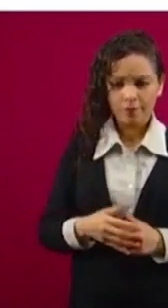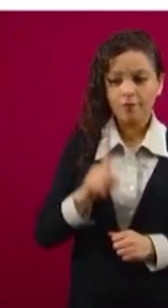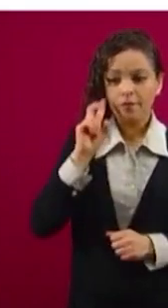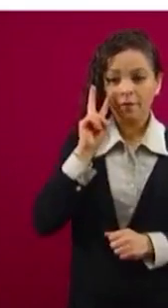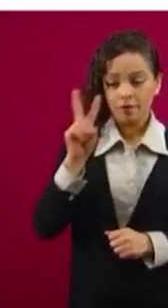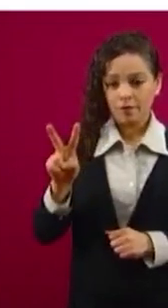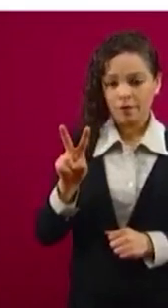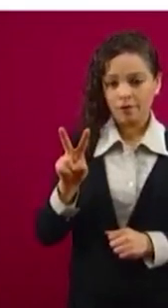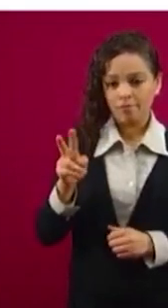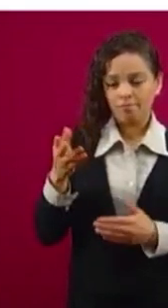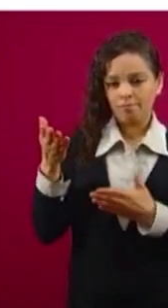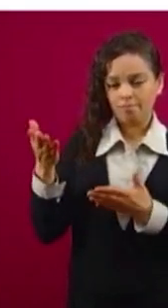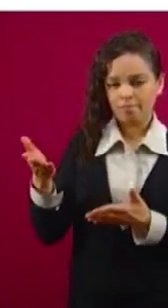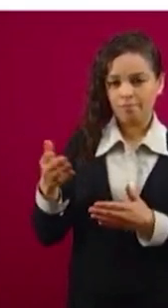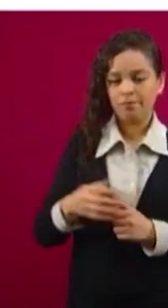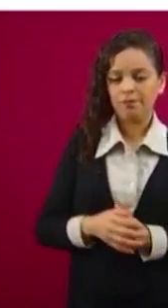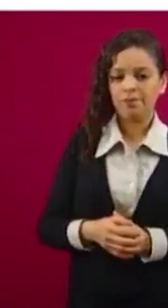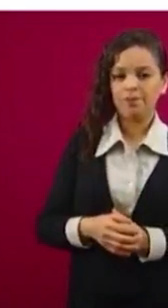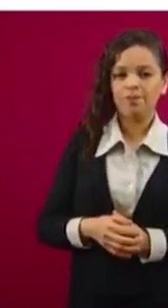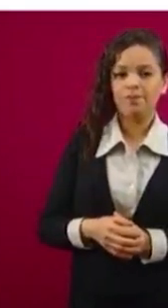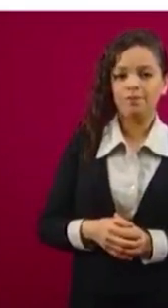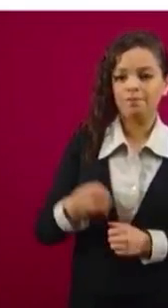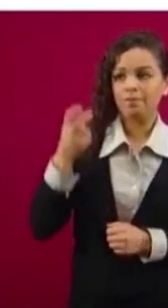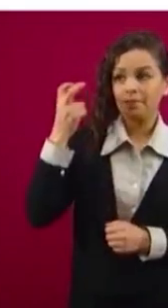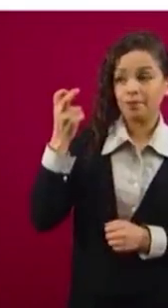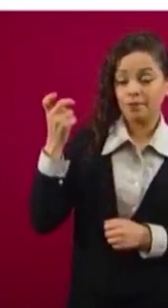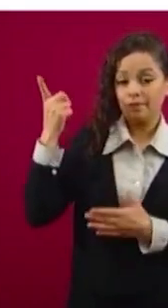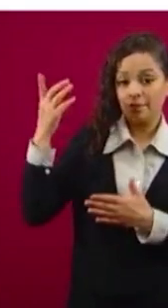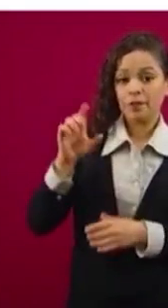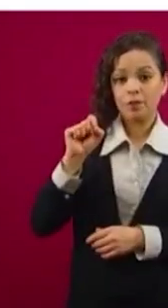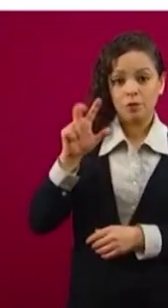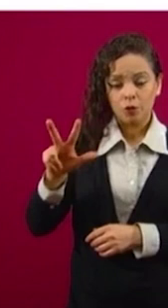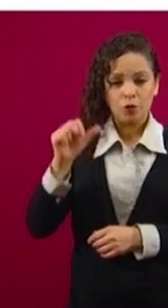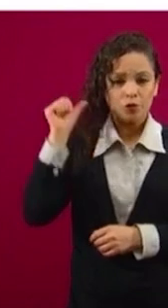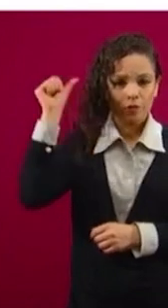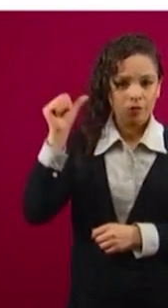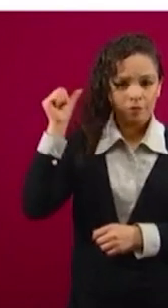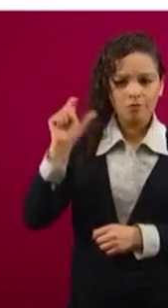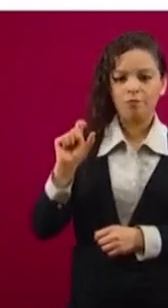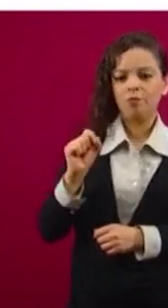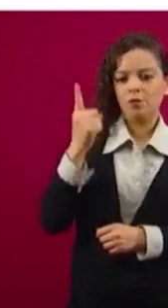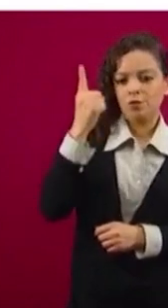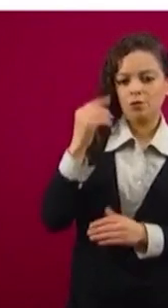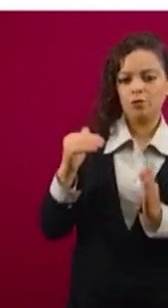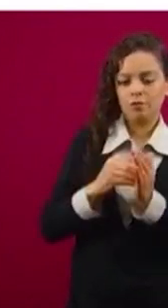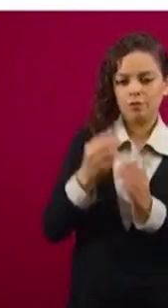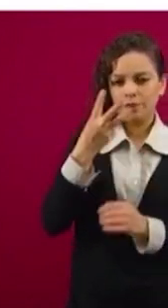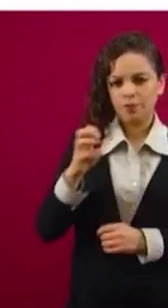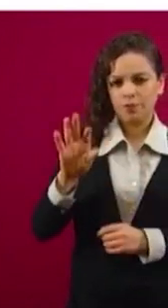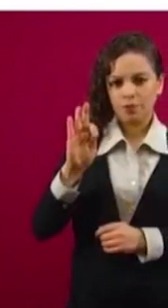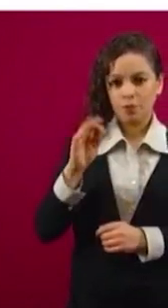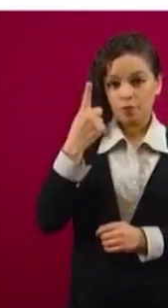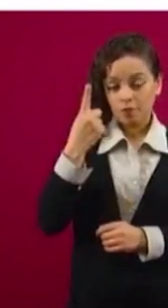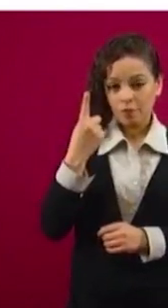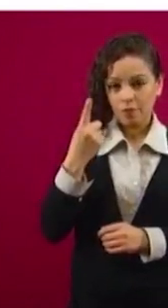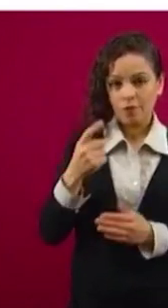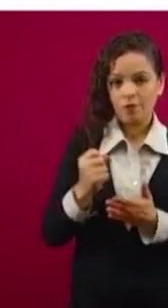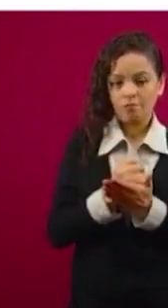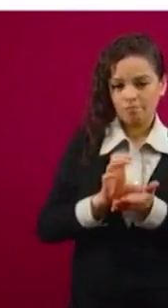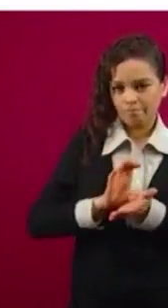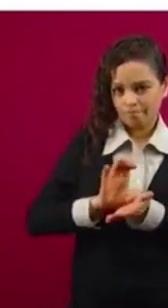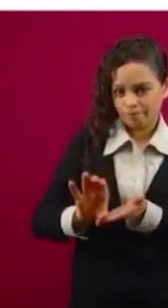tesorera. Así lo han ido depositando, el 28 de abril fueron 21 mil 341 créditos.